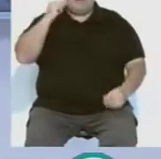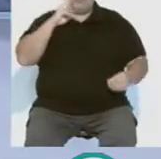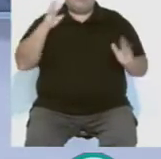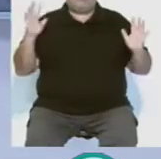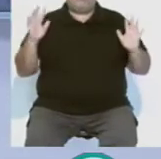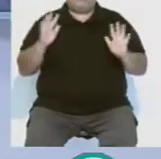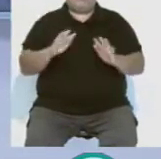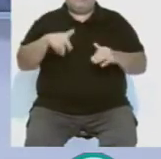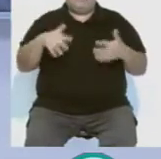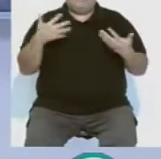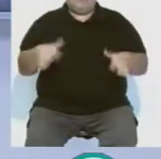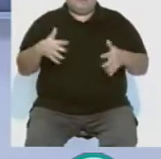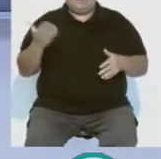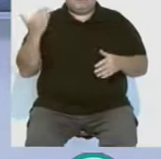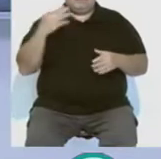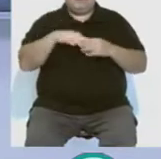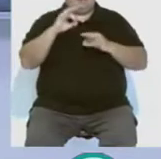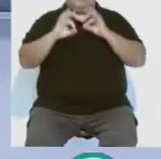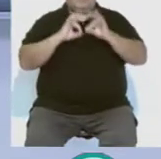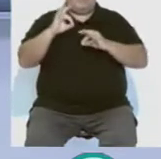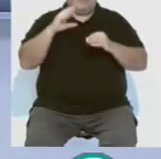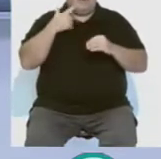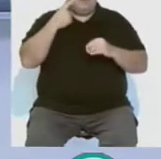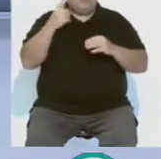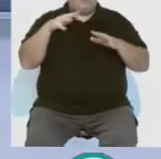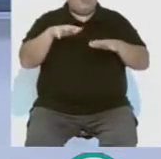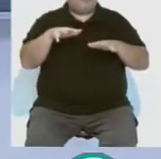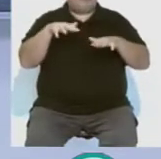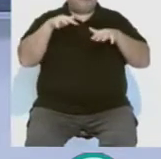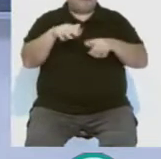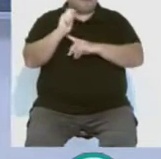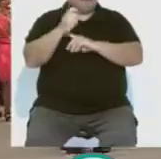escenario elegido este miércoles para una iniciativa que tuvo una gran acogida.